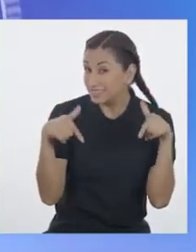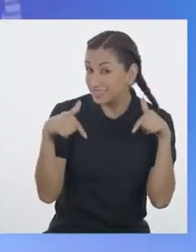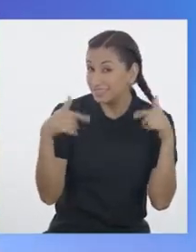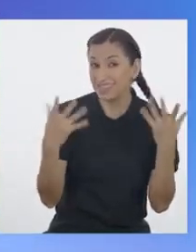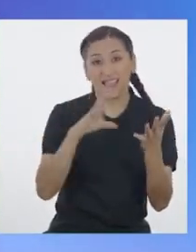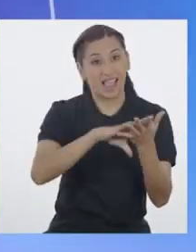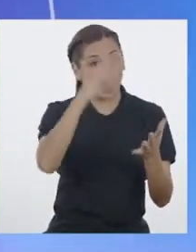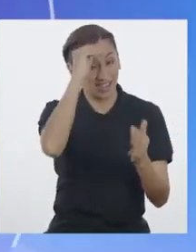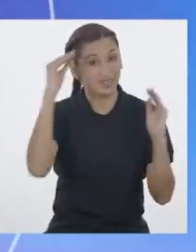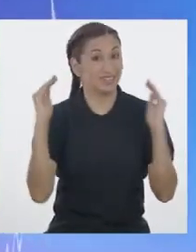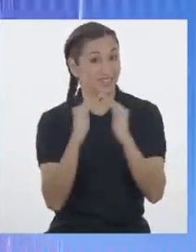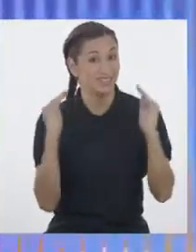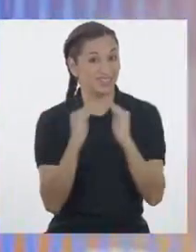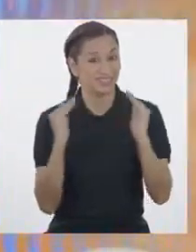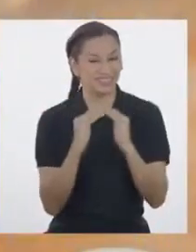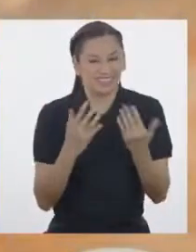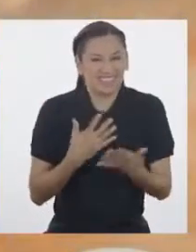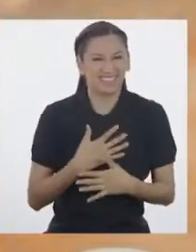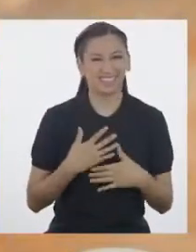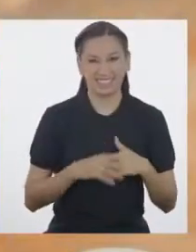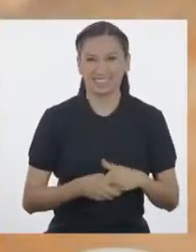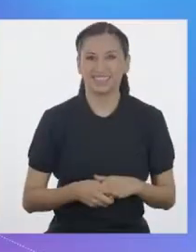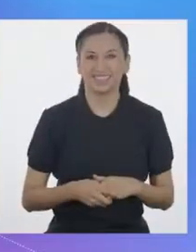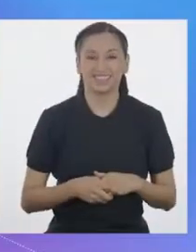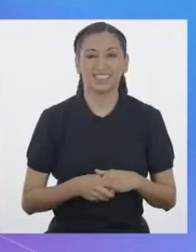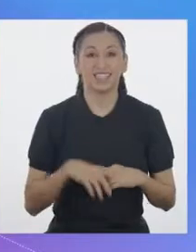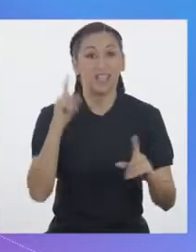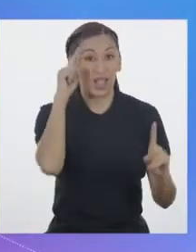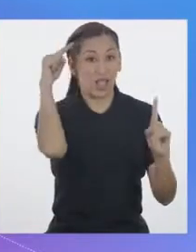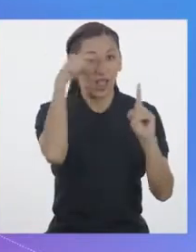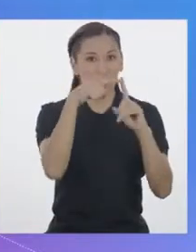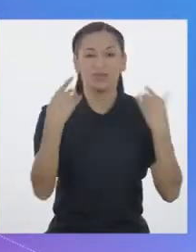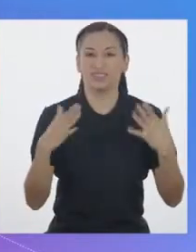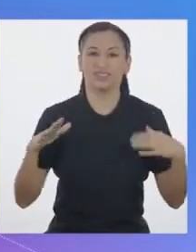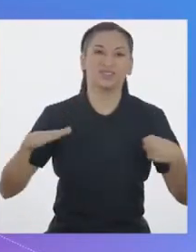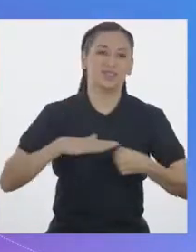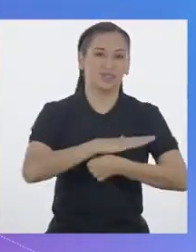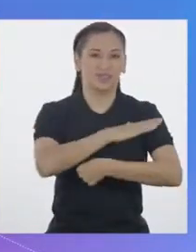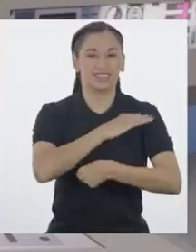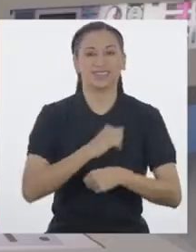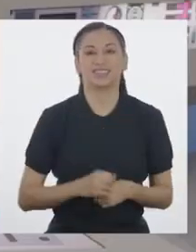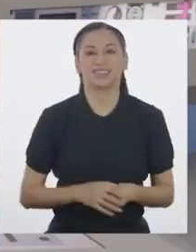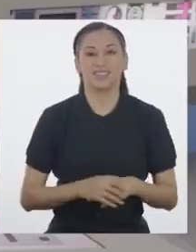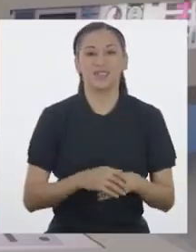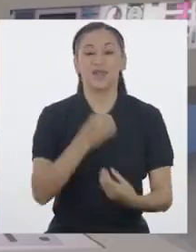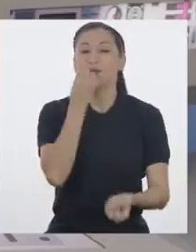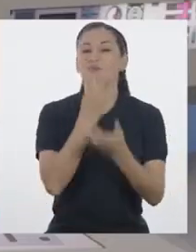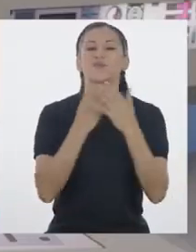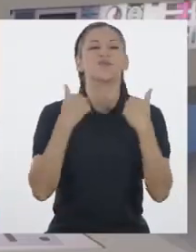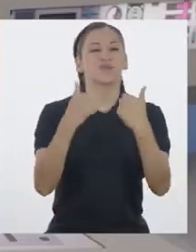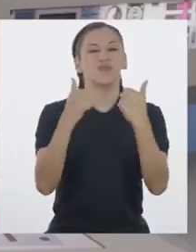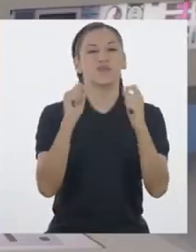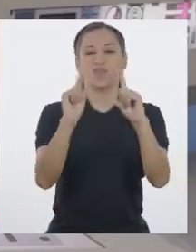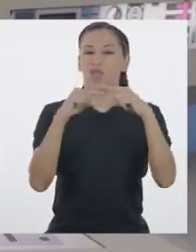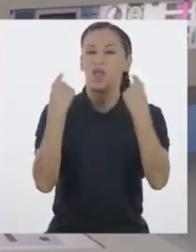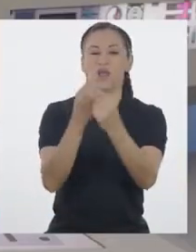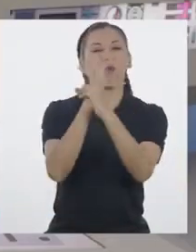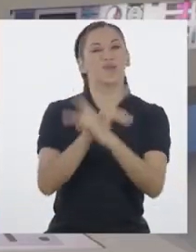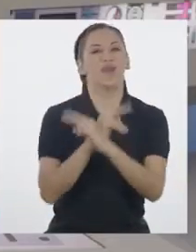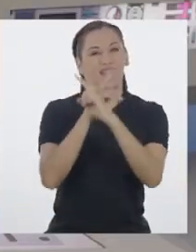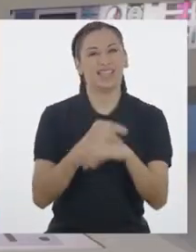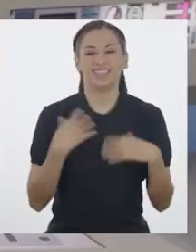¡Aprendo en casa! Propósito cumplido ¡Muy bien hecho, equipo